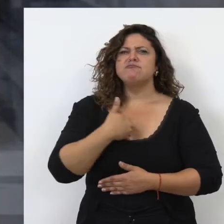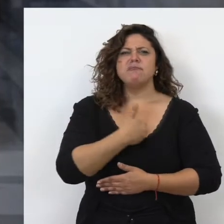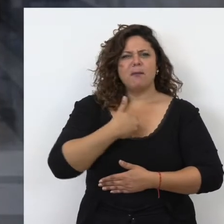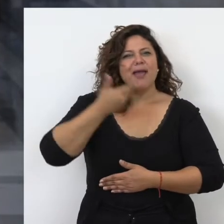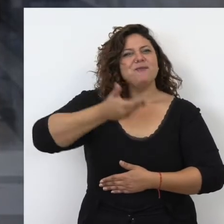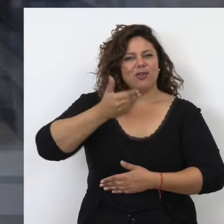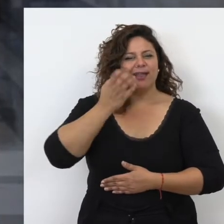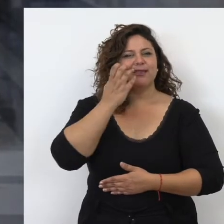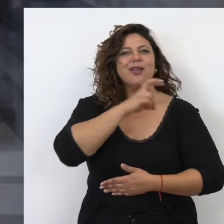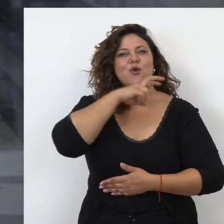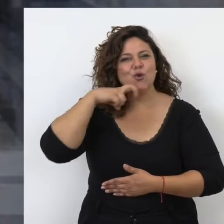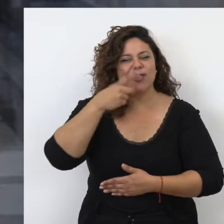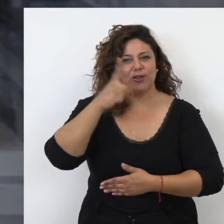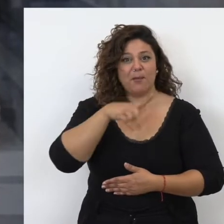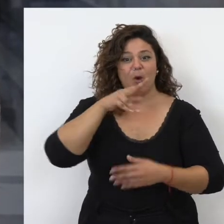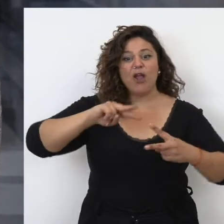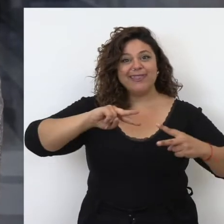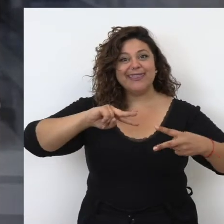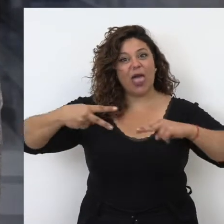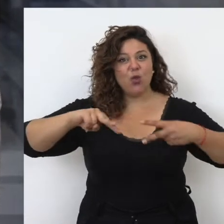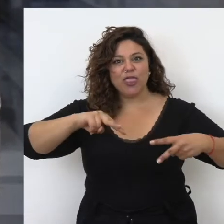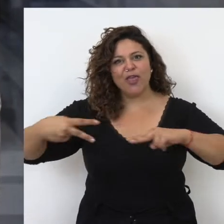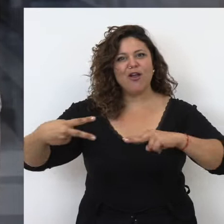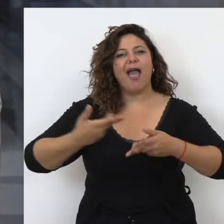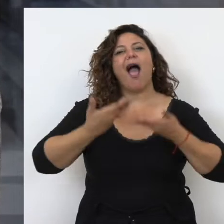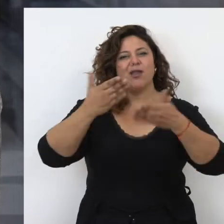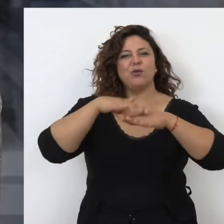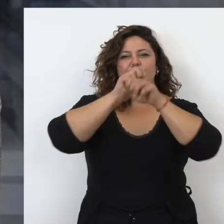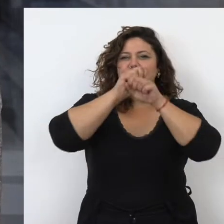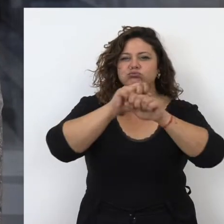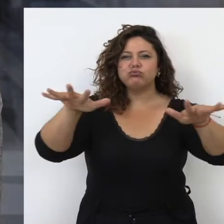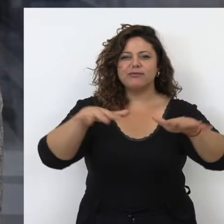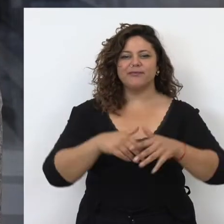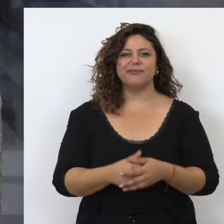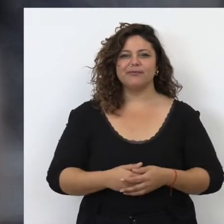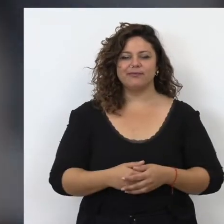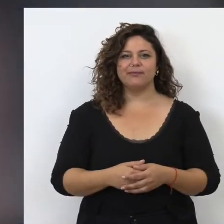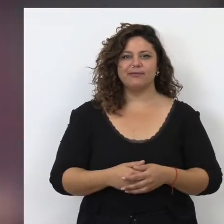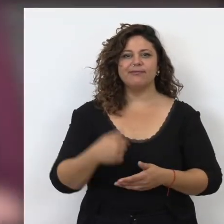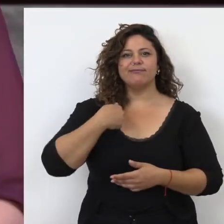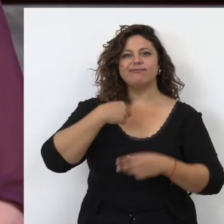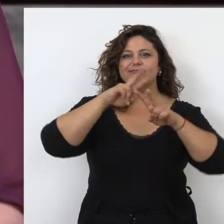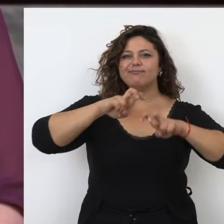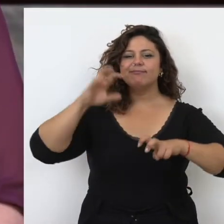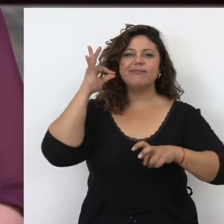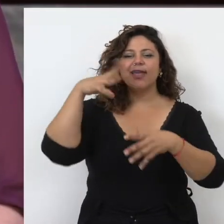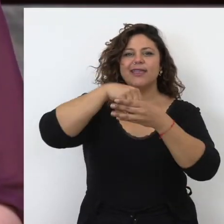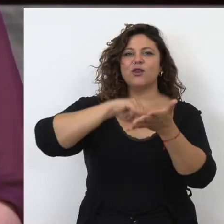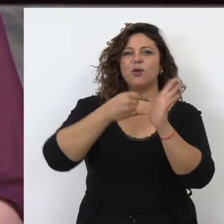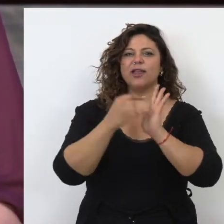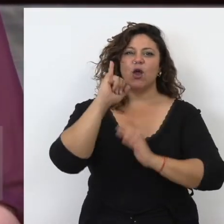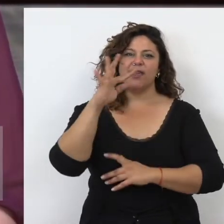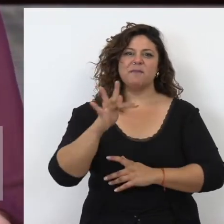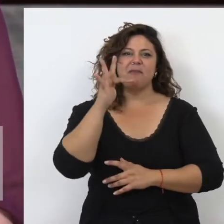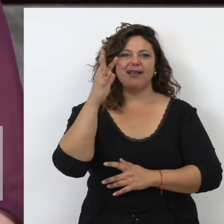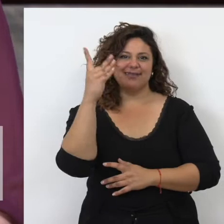un papel muy importante de los judíos, que con sus traducciones ayudaron a que llegara a Europa. Yo soy investigadora en